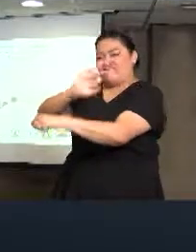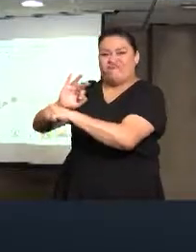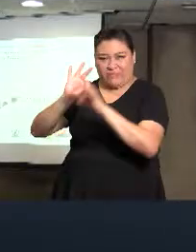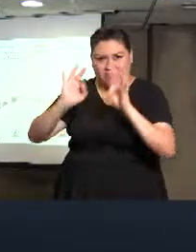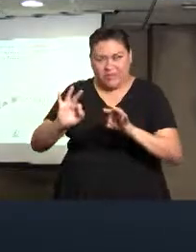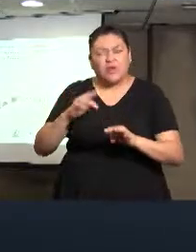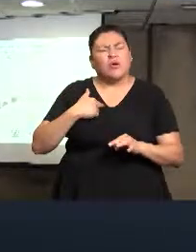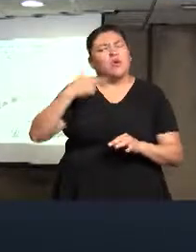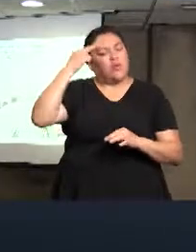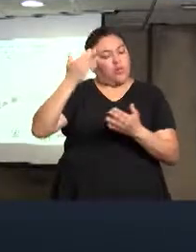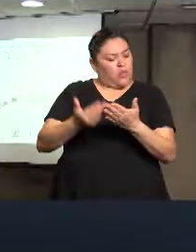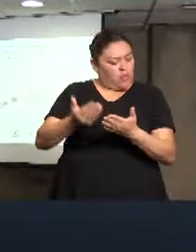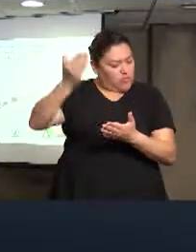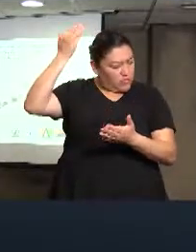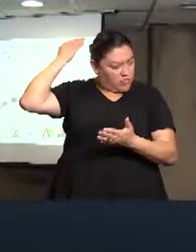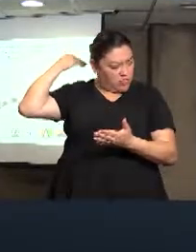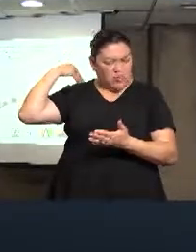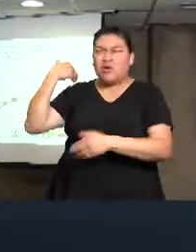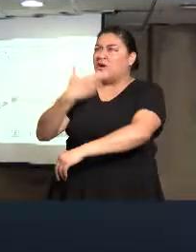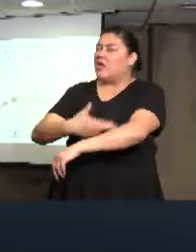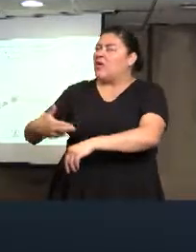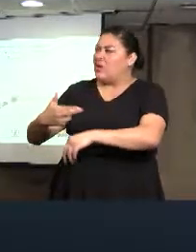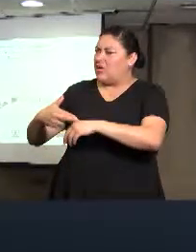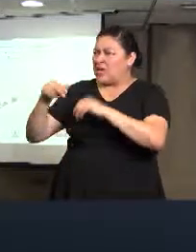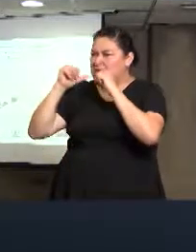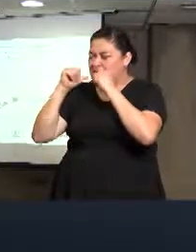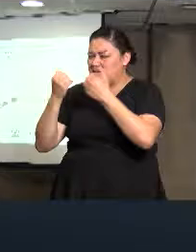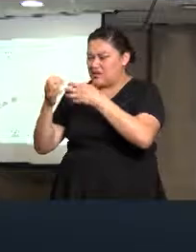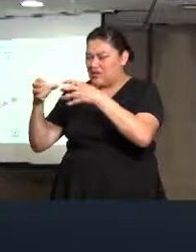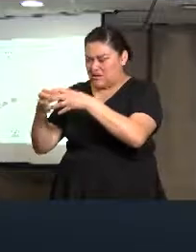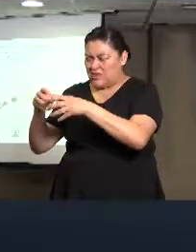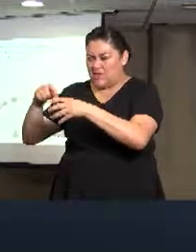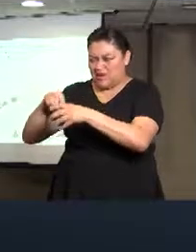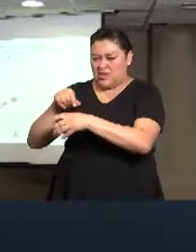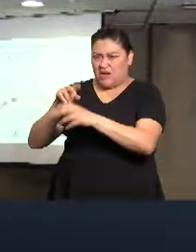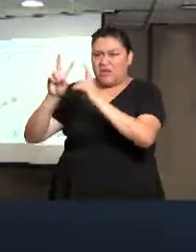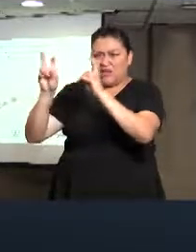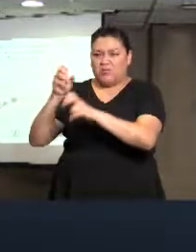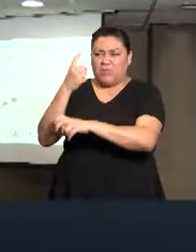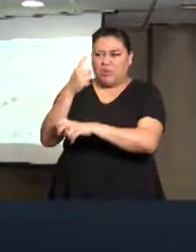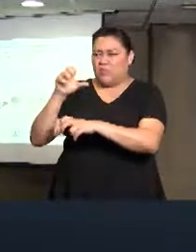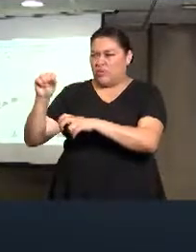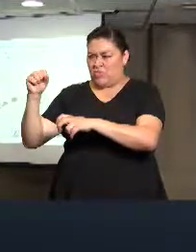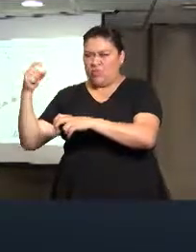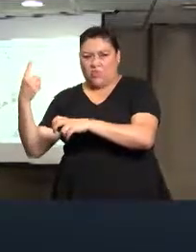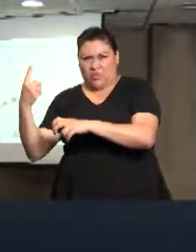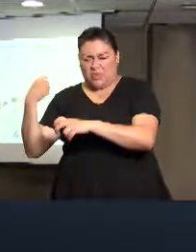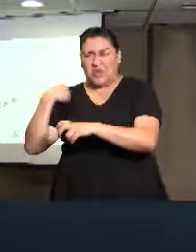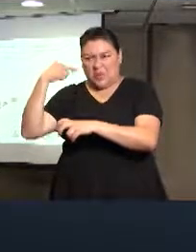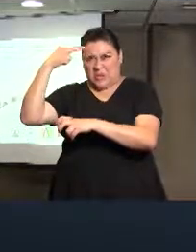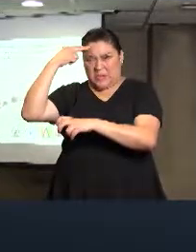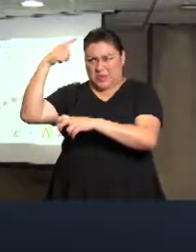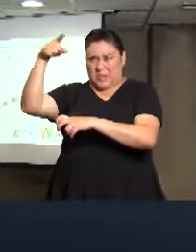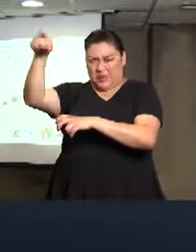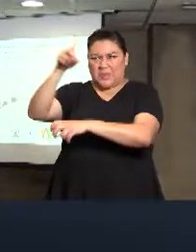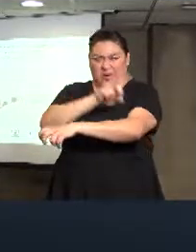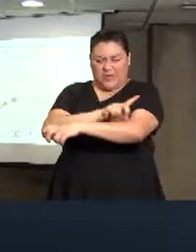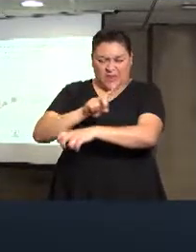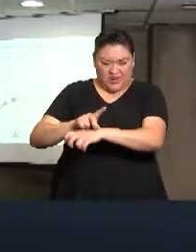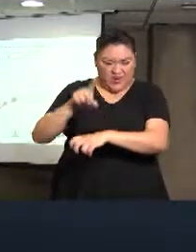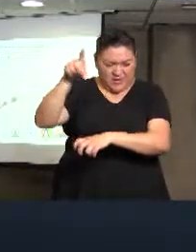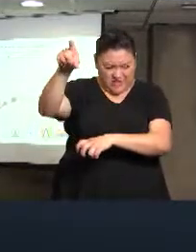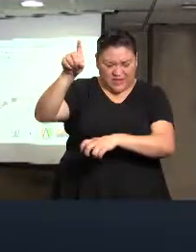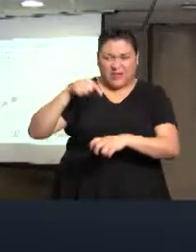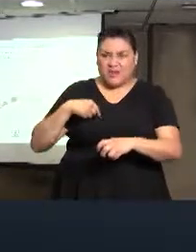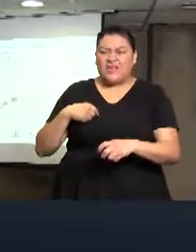estábamos haciendo la campaña de uno a uno en Cuauhtémoc, fue una de las primeras campañas que se hizo, se hizo en todas las